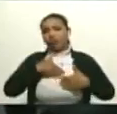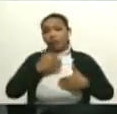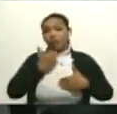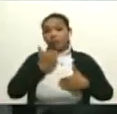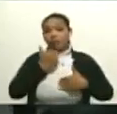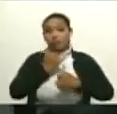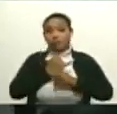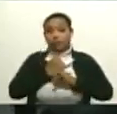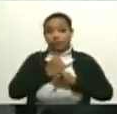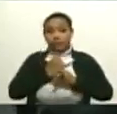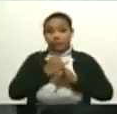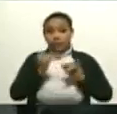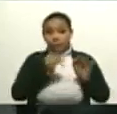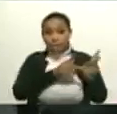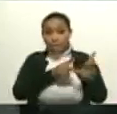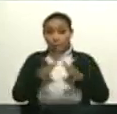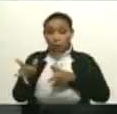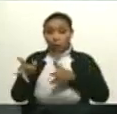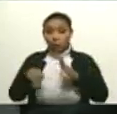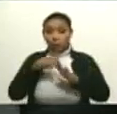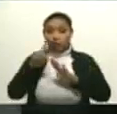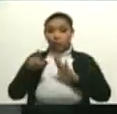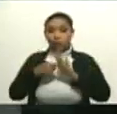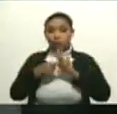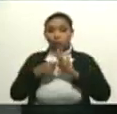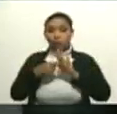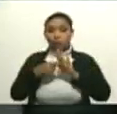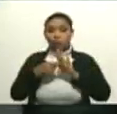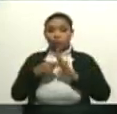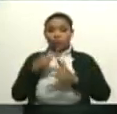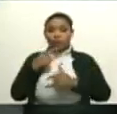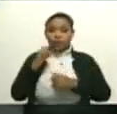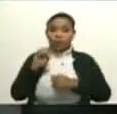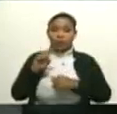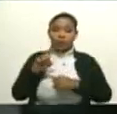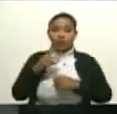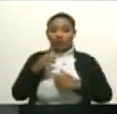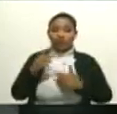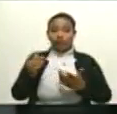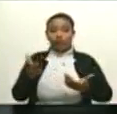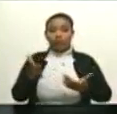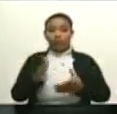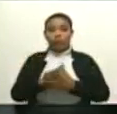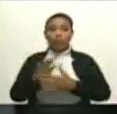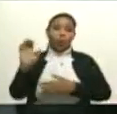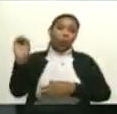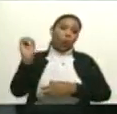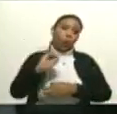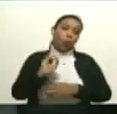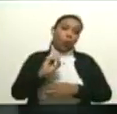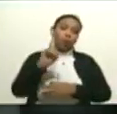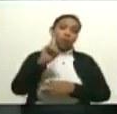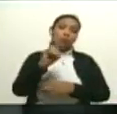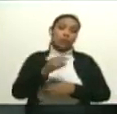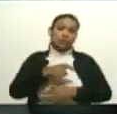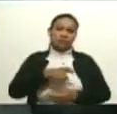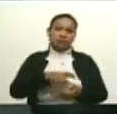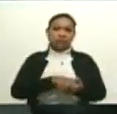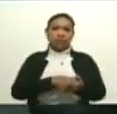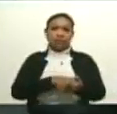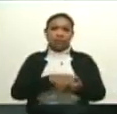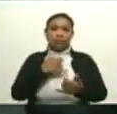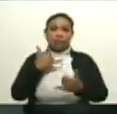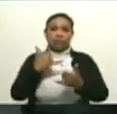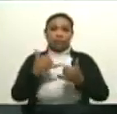organizar la grilla y la ve completa y se quedó. O también las amarguras cuando a última hora